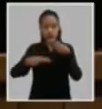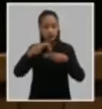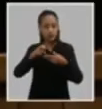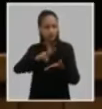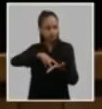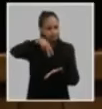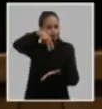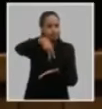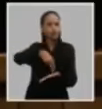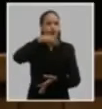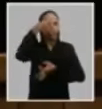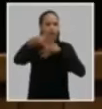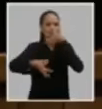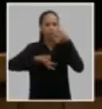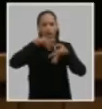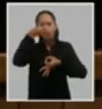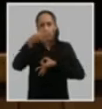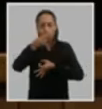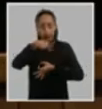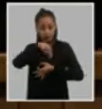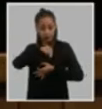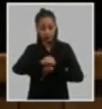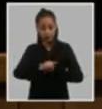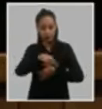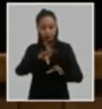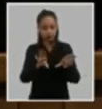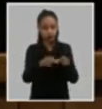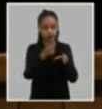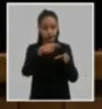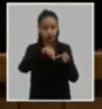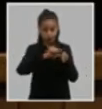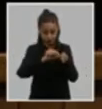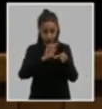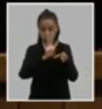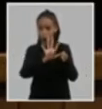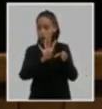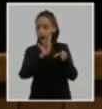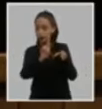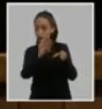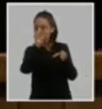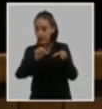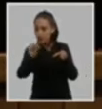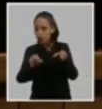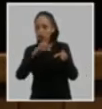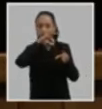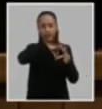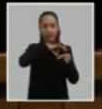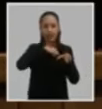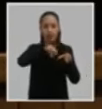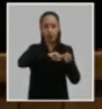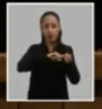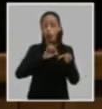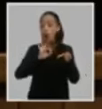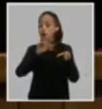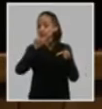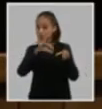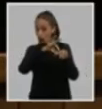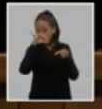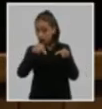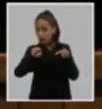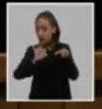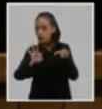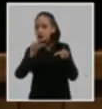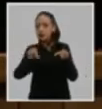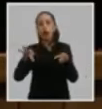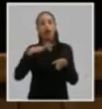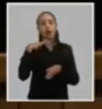intervenciones de ellas 41 41 por los delegados y 8 por los